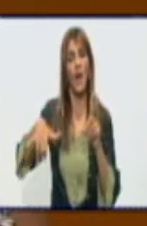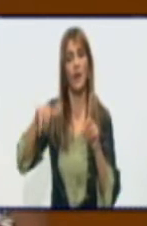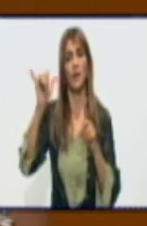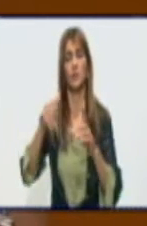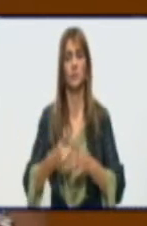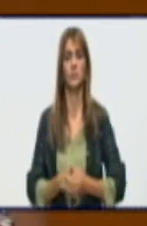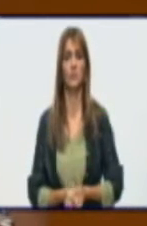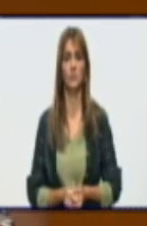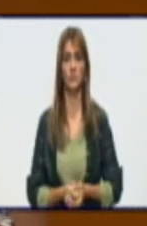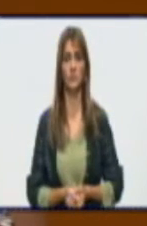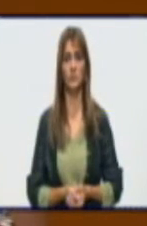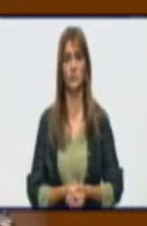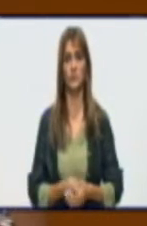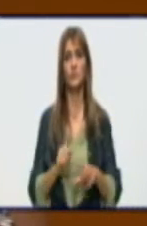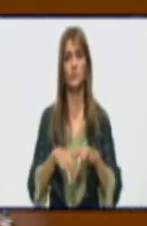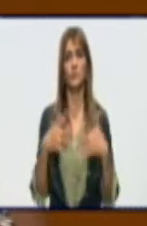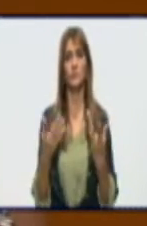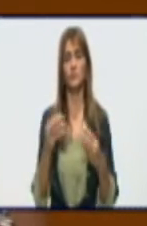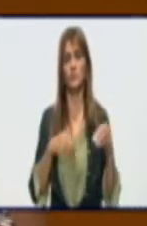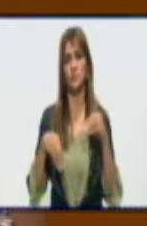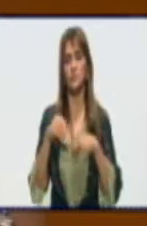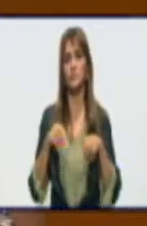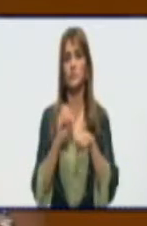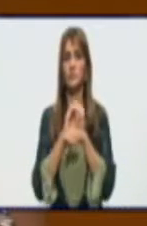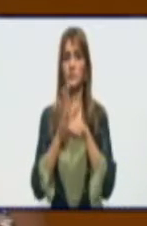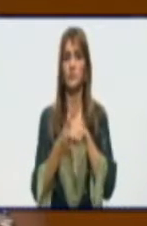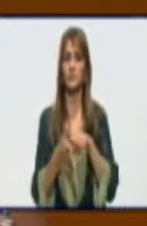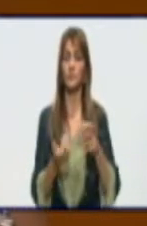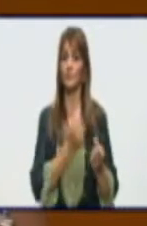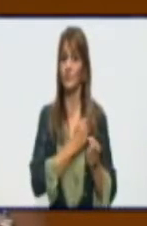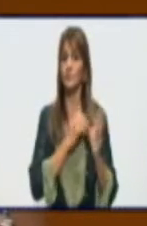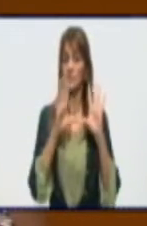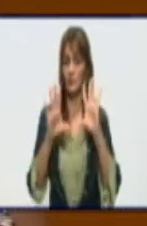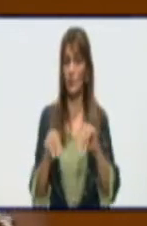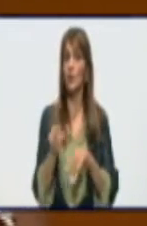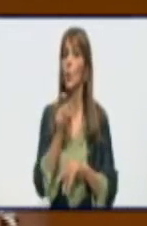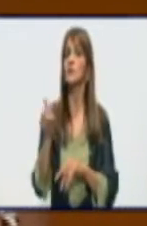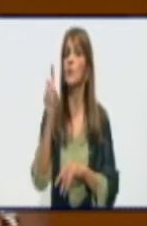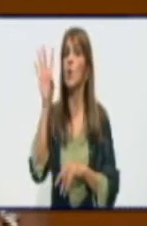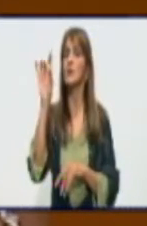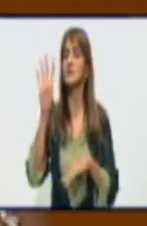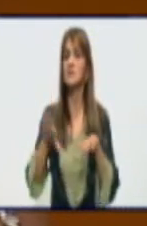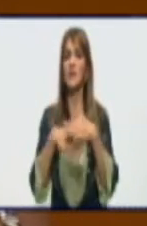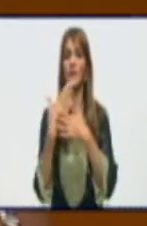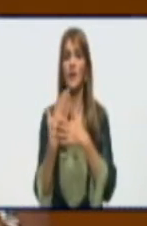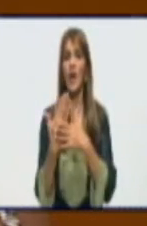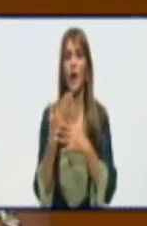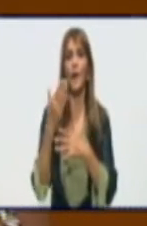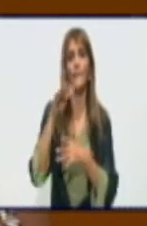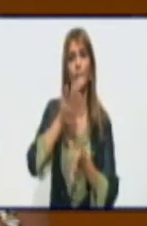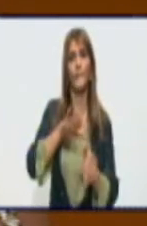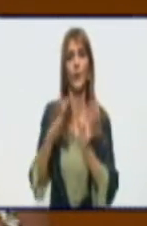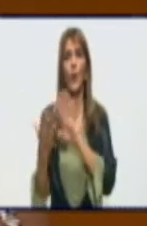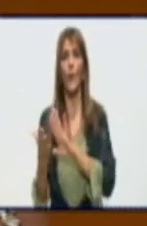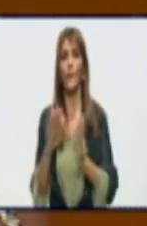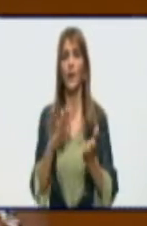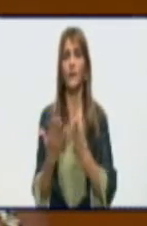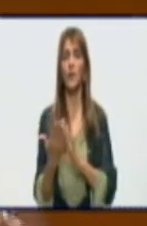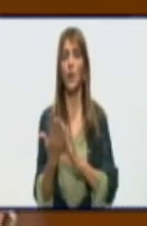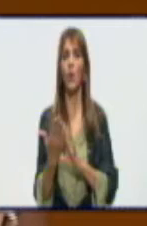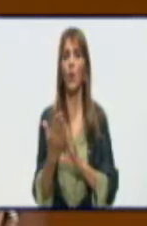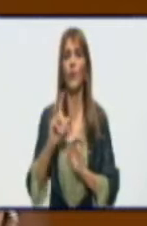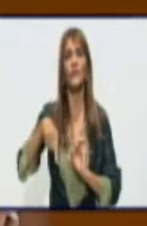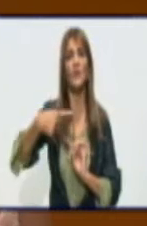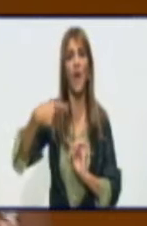por la situación de la COVID. Queríamos decir que en los últimos 15 días el promedio diario de casos confirmados en la